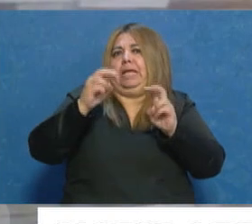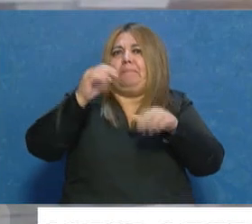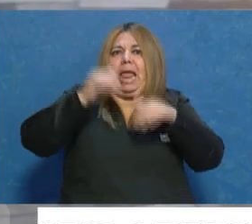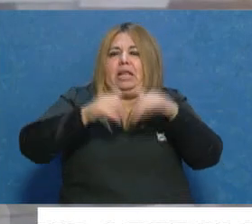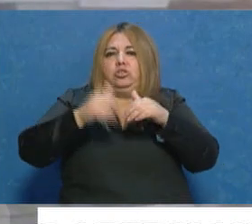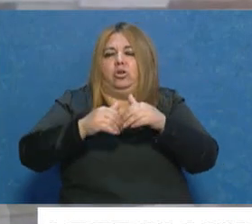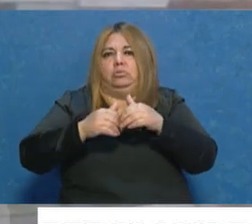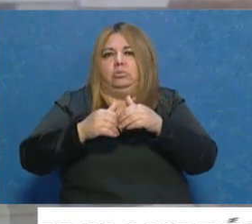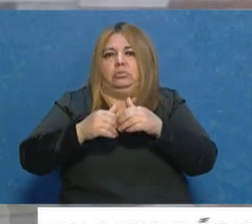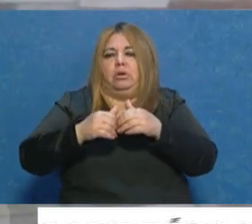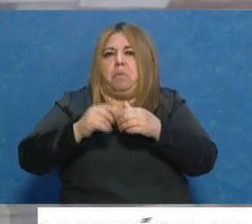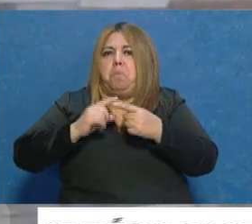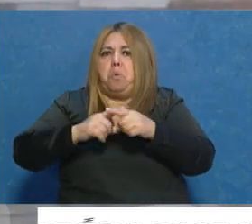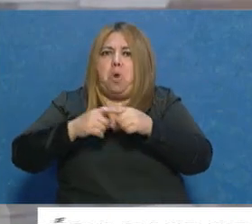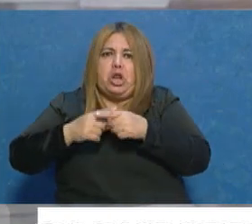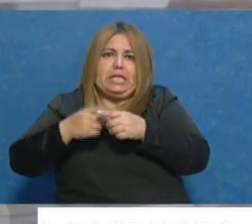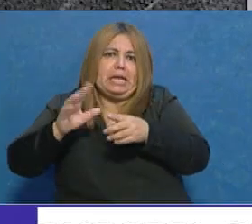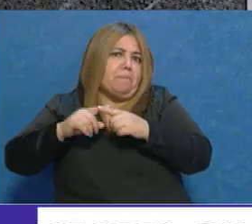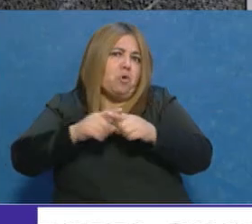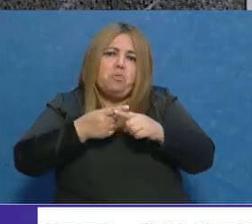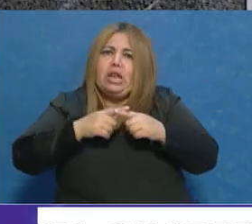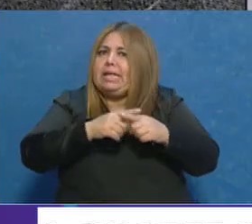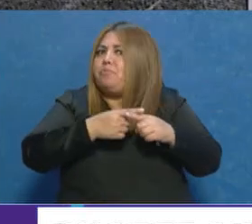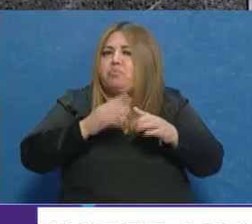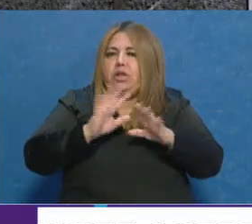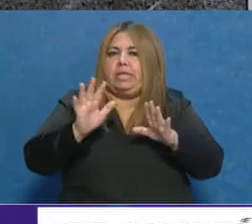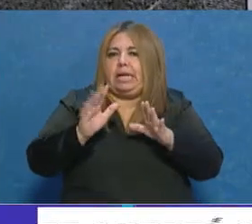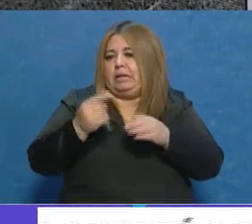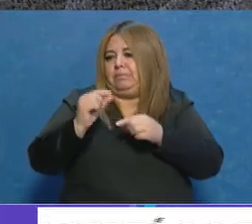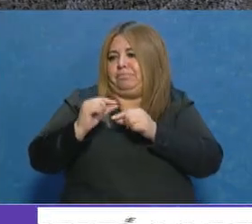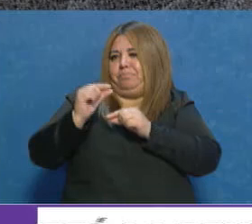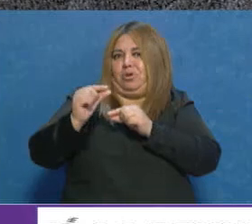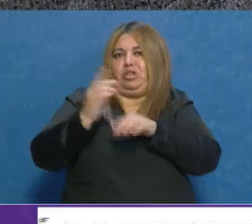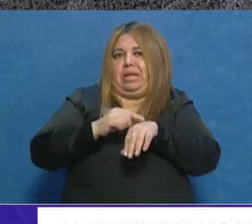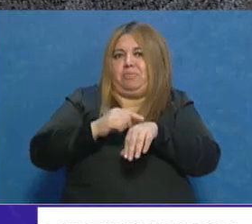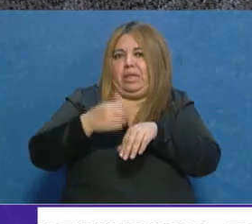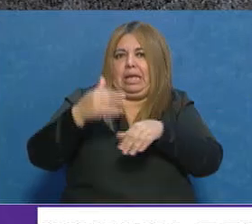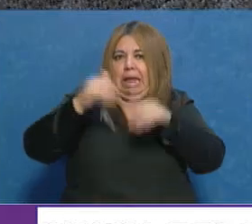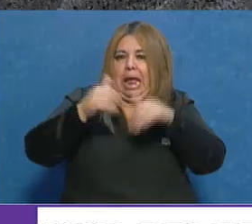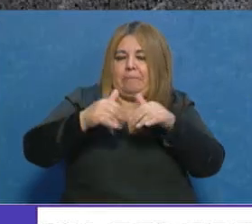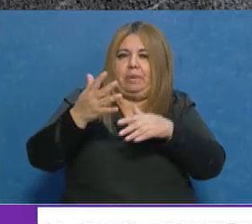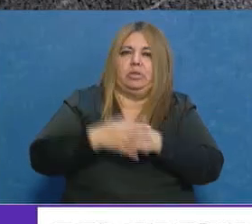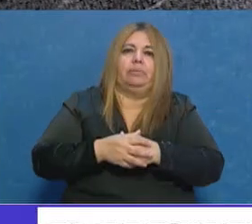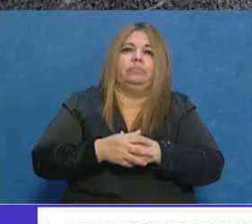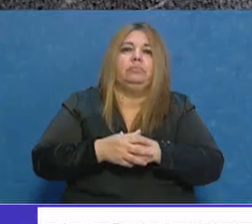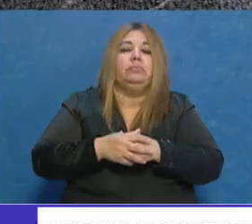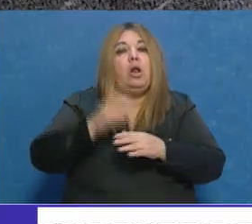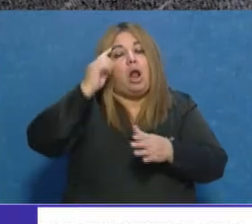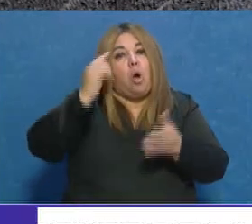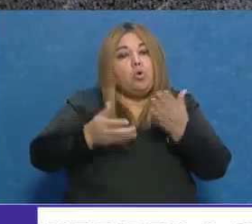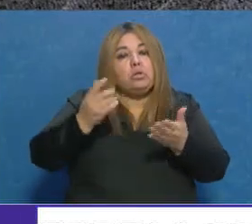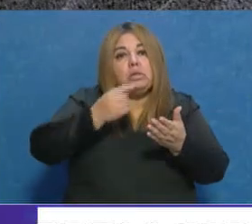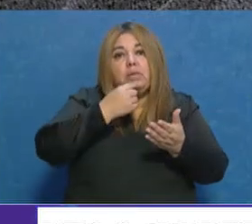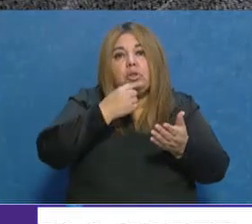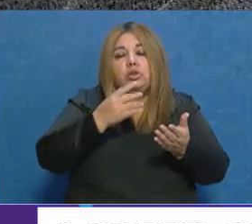en el último tramo. Pero en definitiva, esta Suprema Corte de Justicia de la provincia de Mendoza se va a